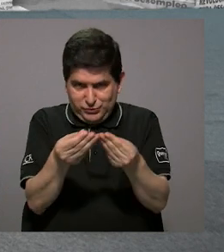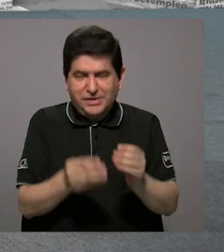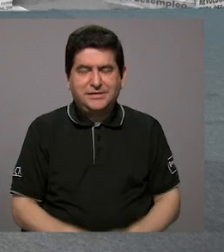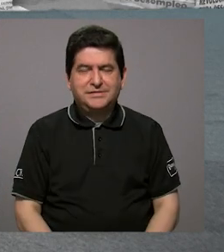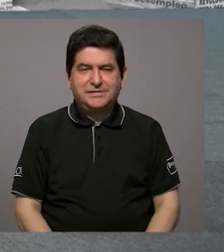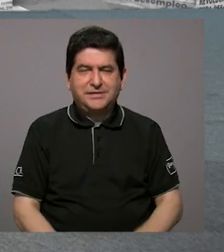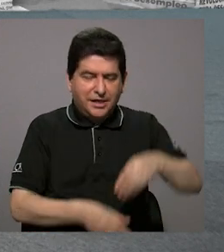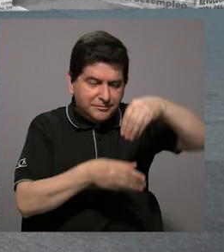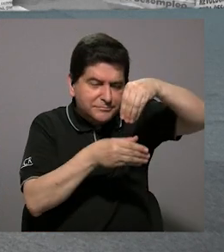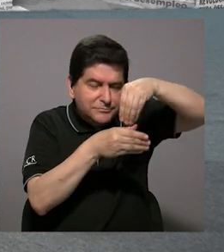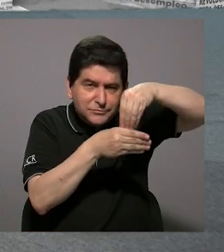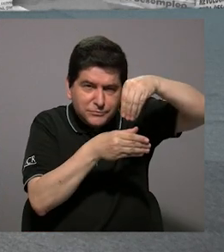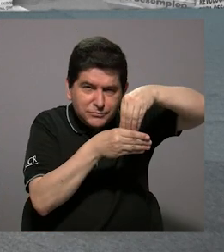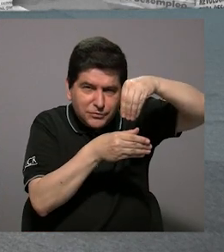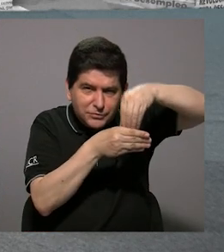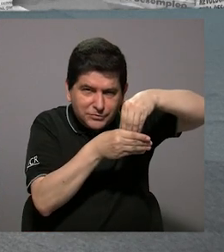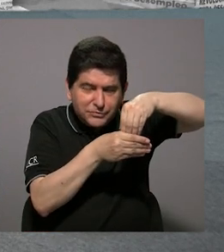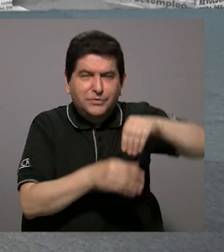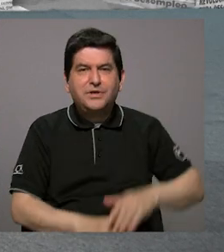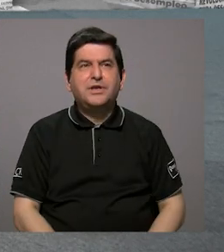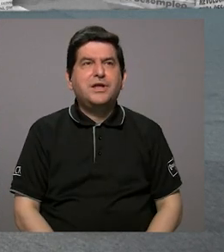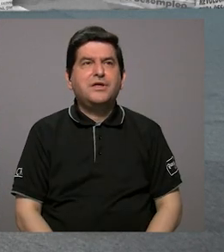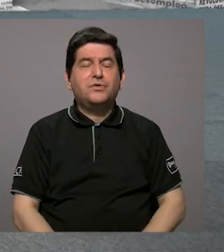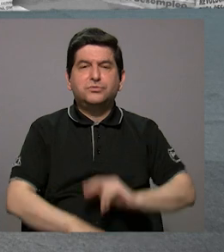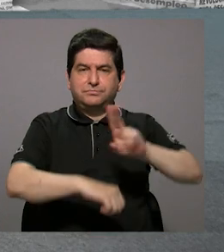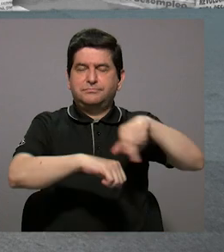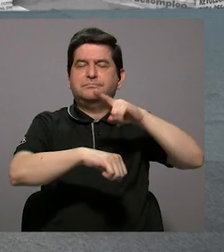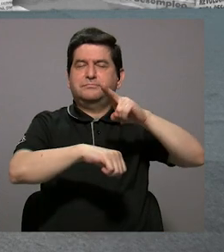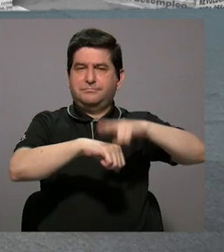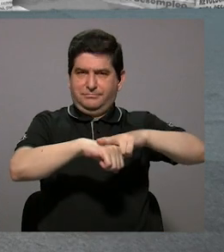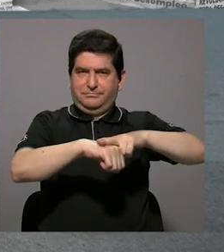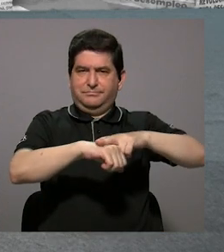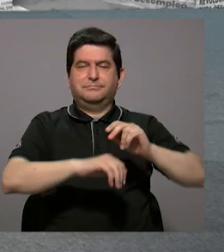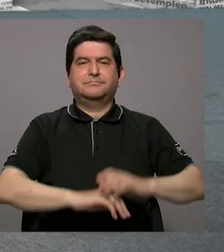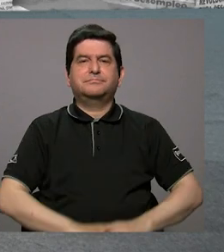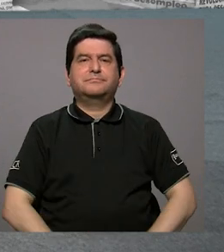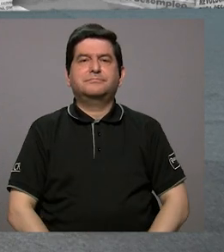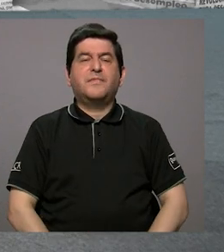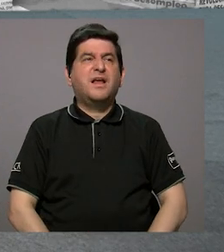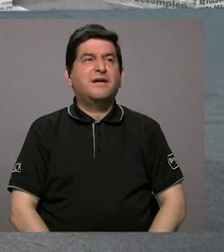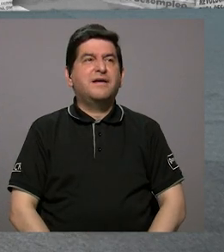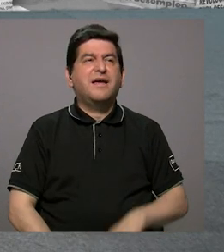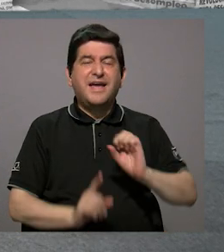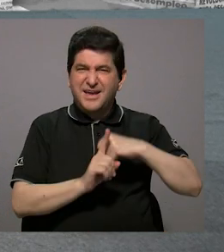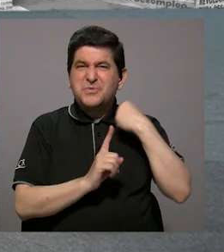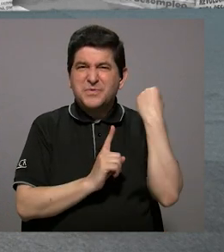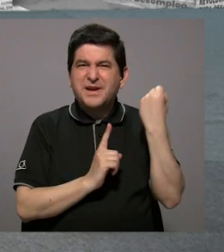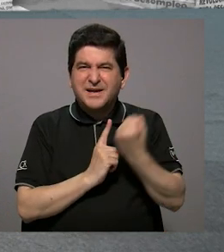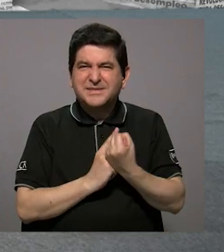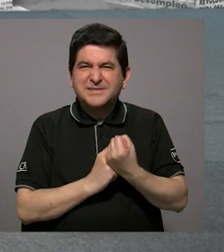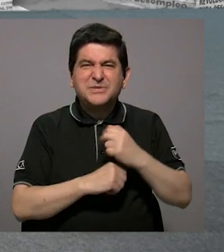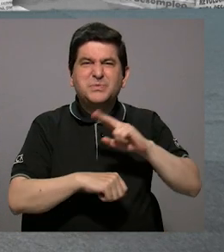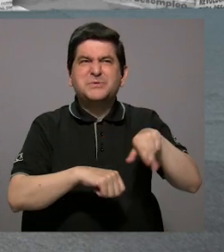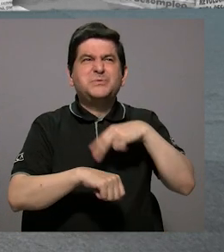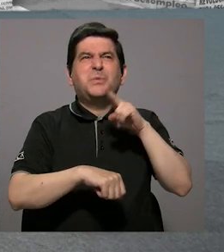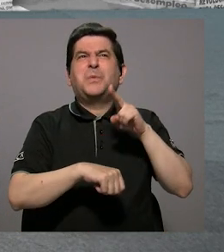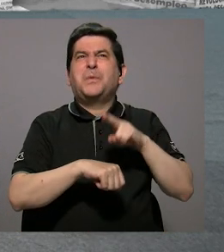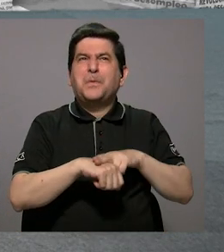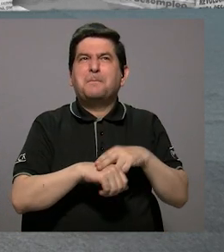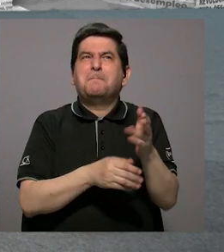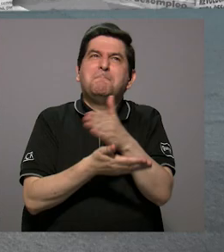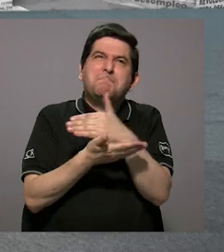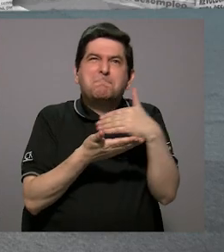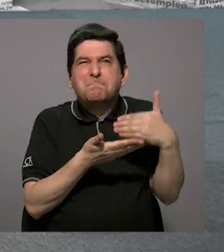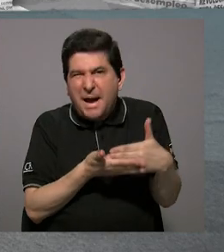compuestos, se les denomina compuestos orgánicos, que normalmente son